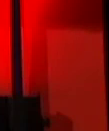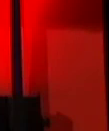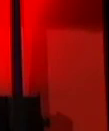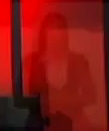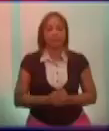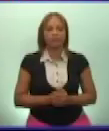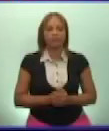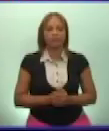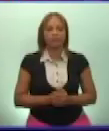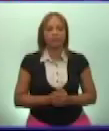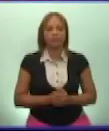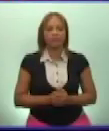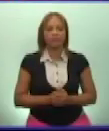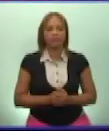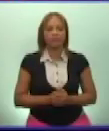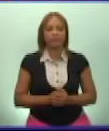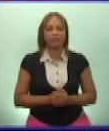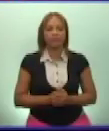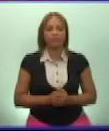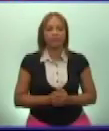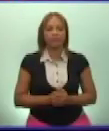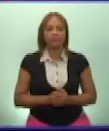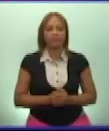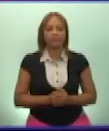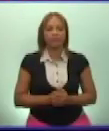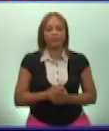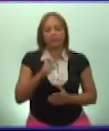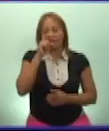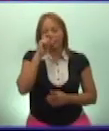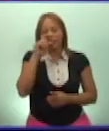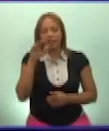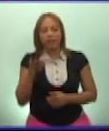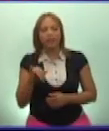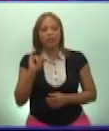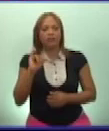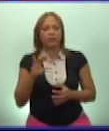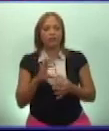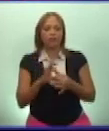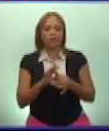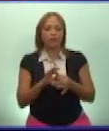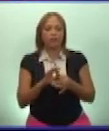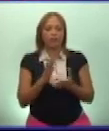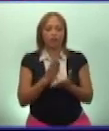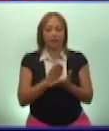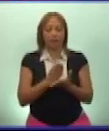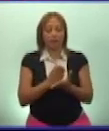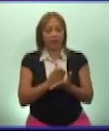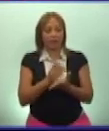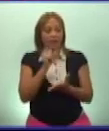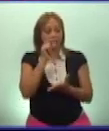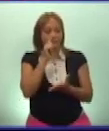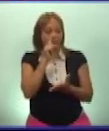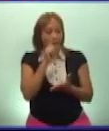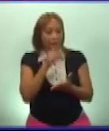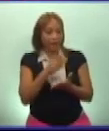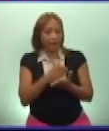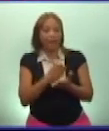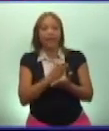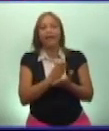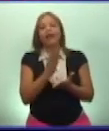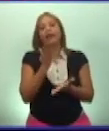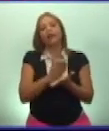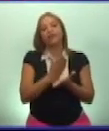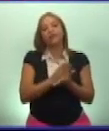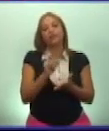Y entonces, mi niño de sexto grado, con esta clase que culminas el estudio de la unidad